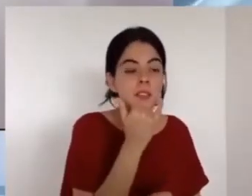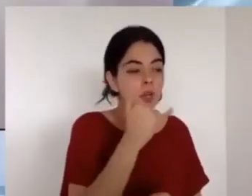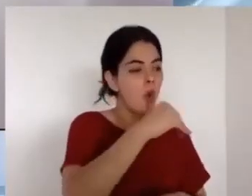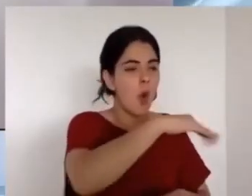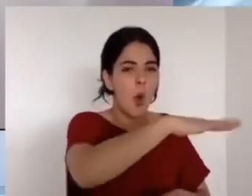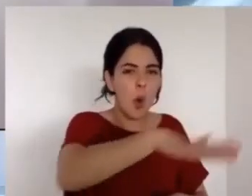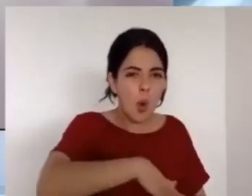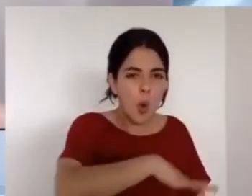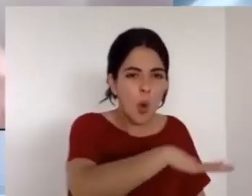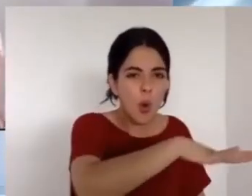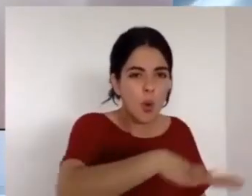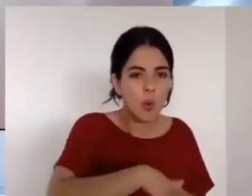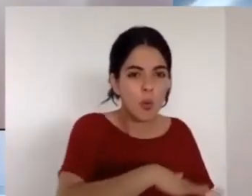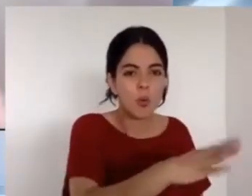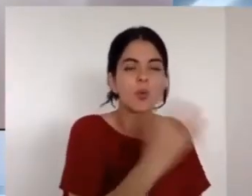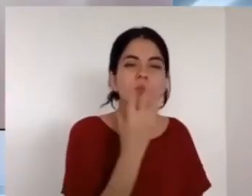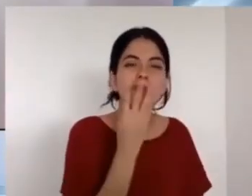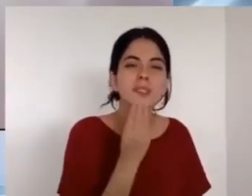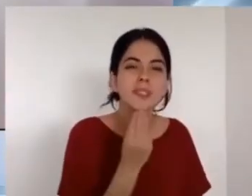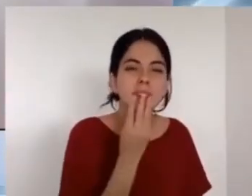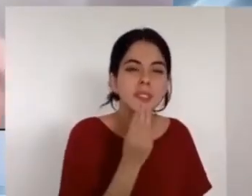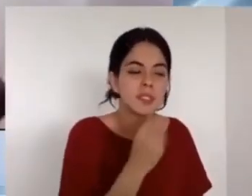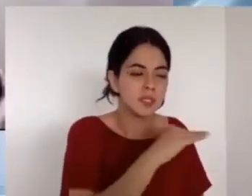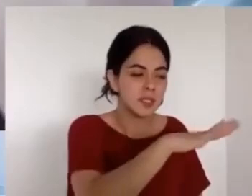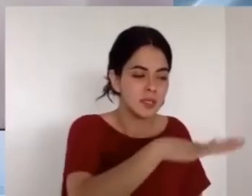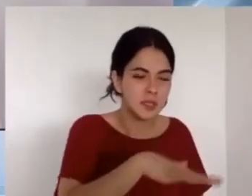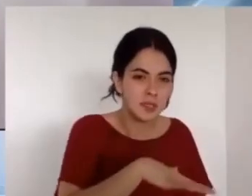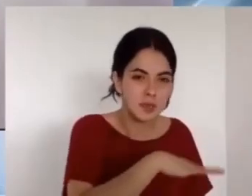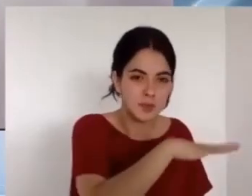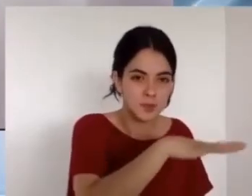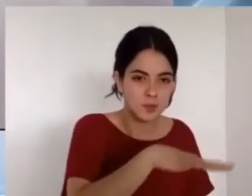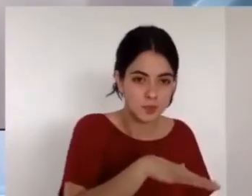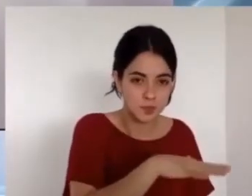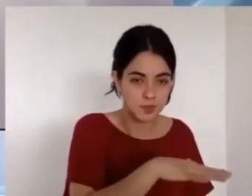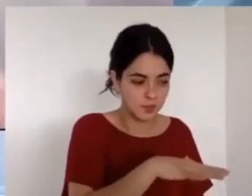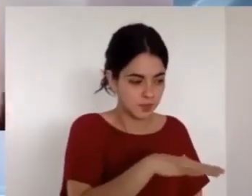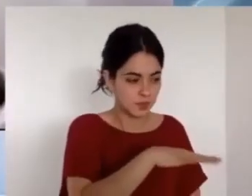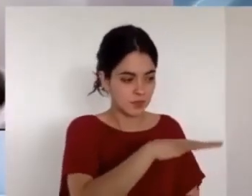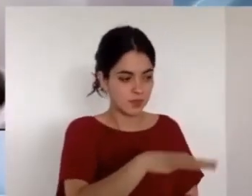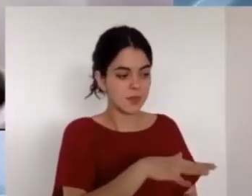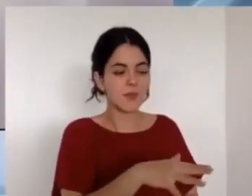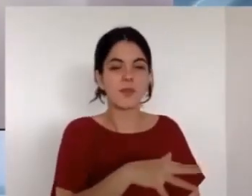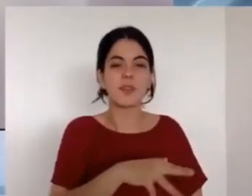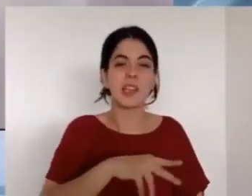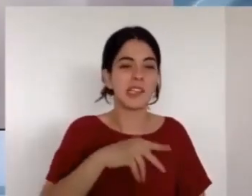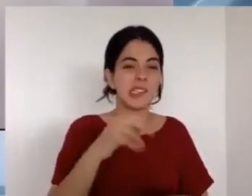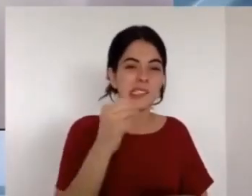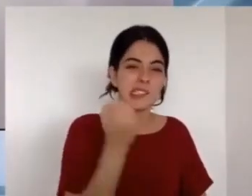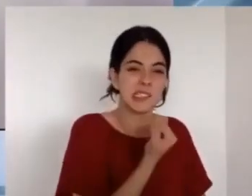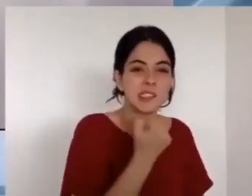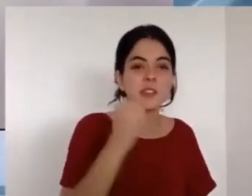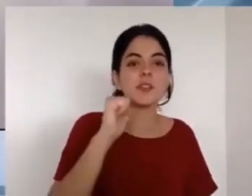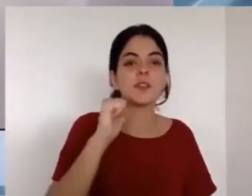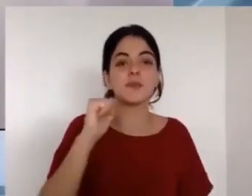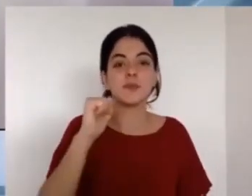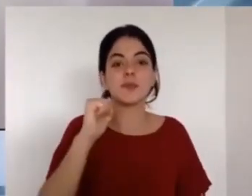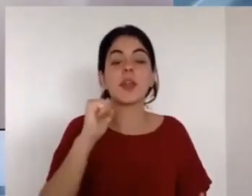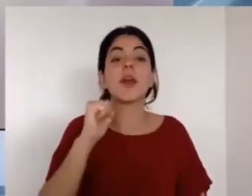Humillación, oración, búsqueda de su rostro y conversión.